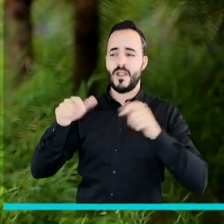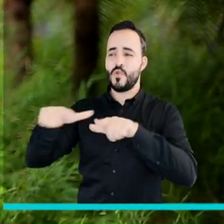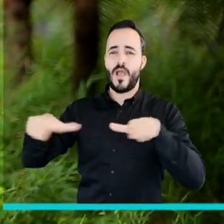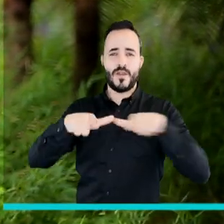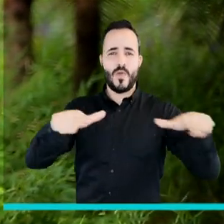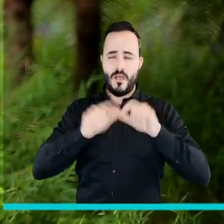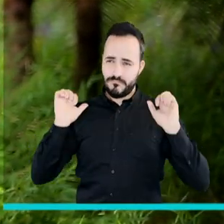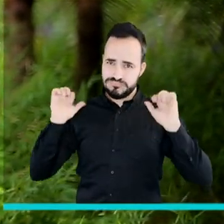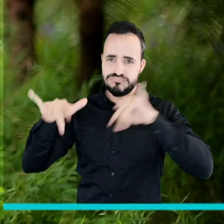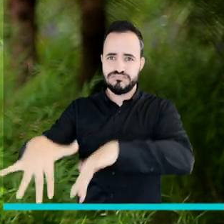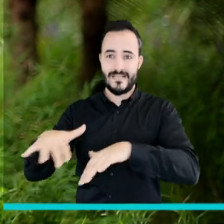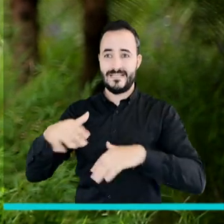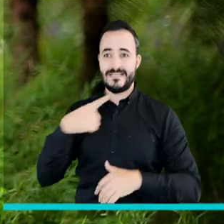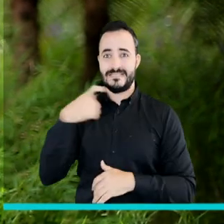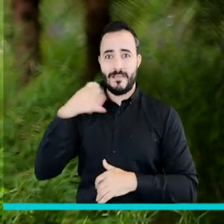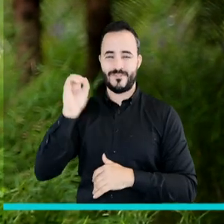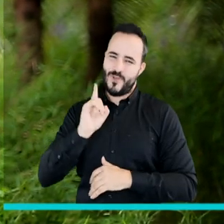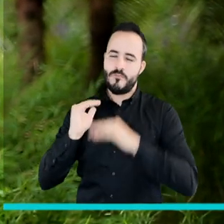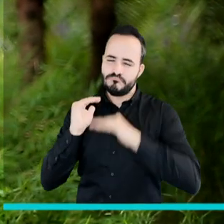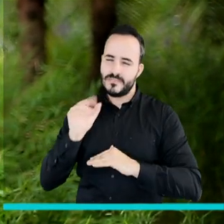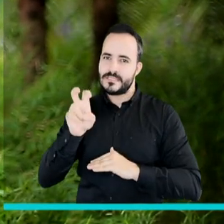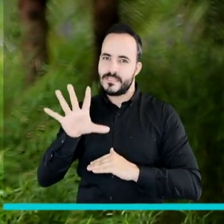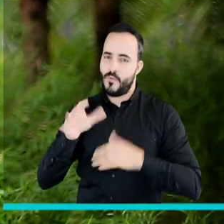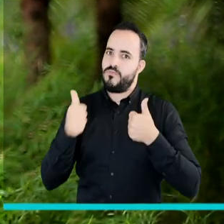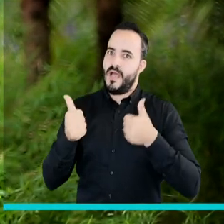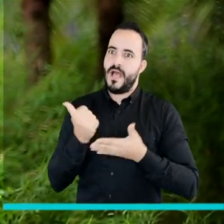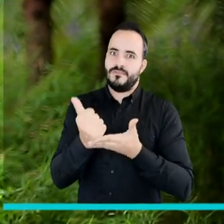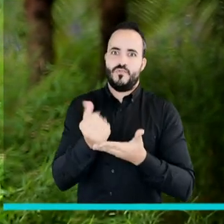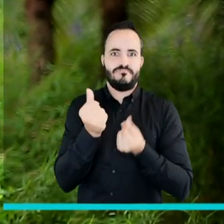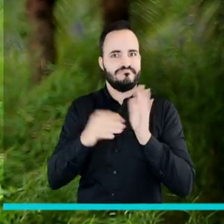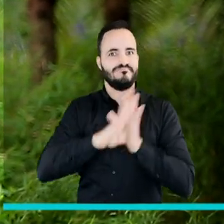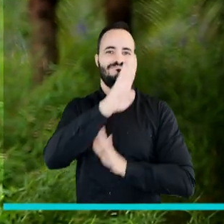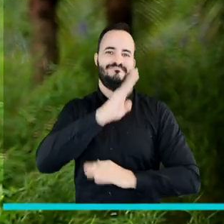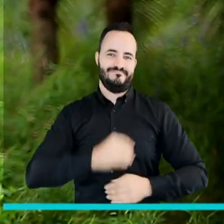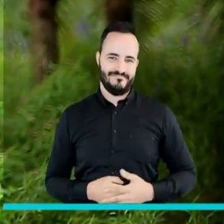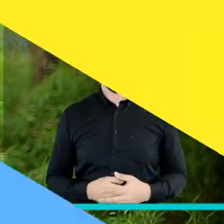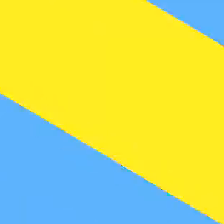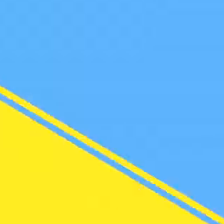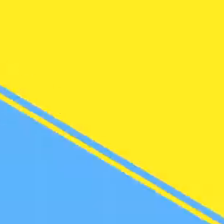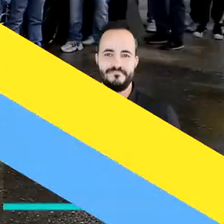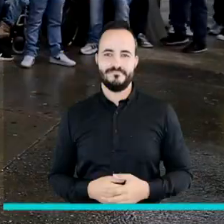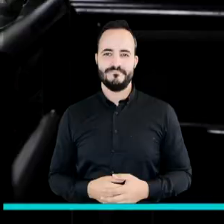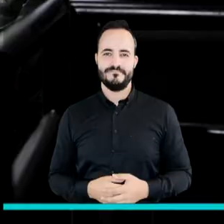un aforo del 75%, un logro que continuará reactivando la economía local.